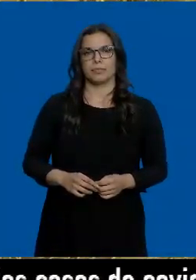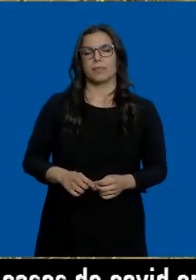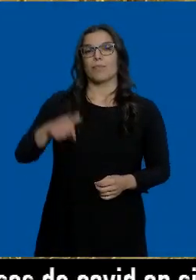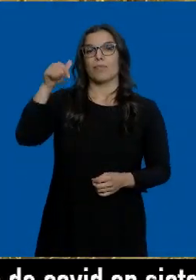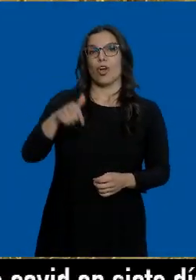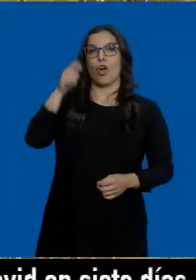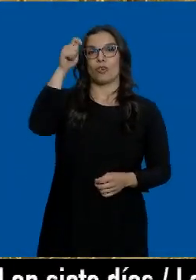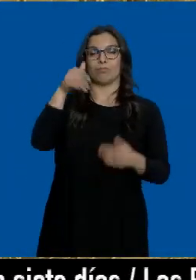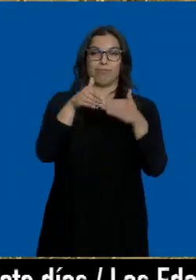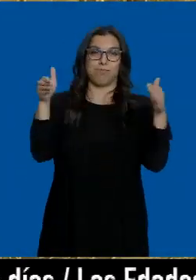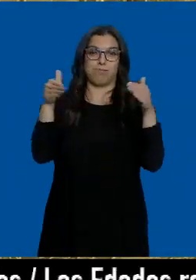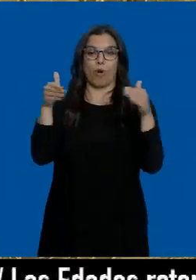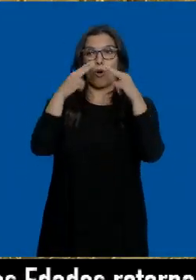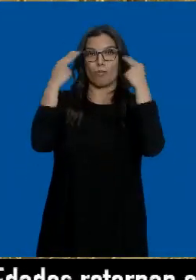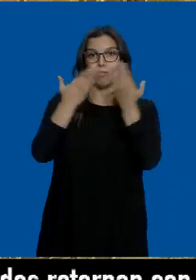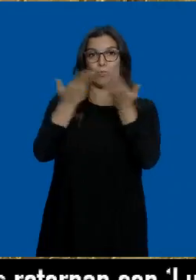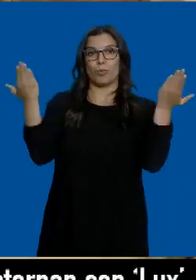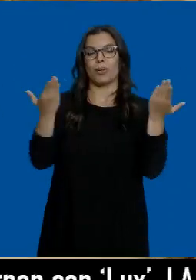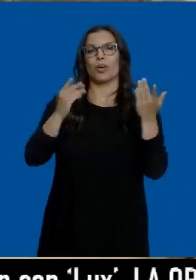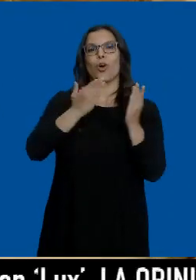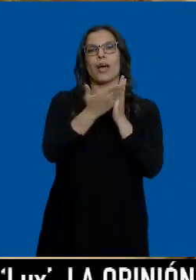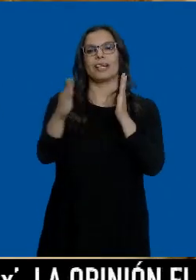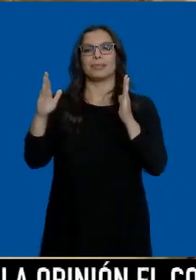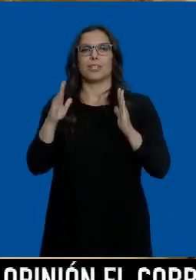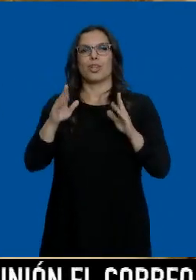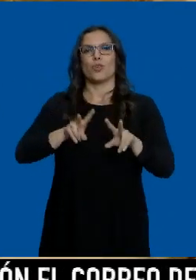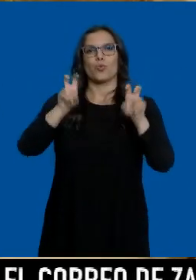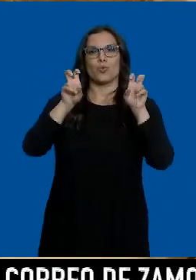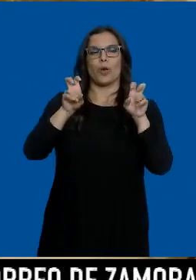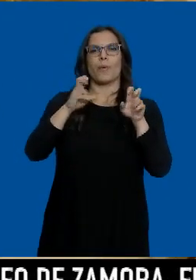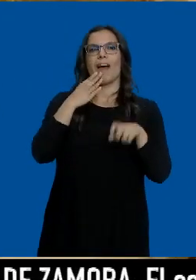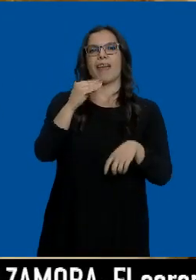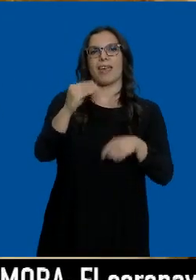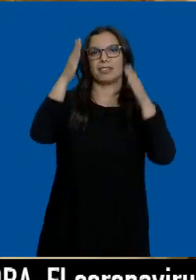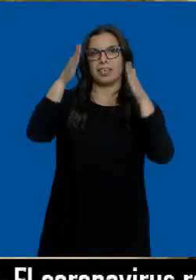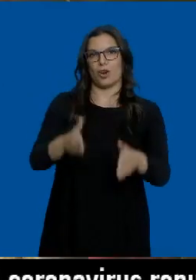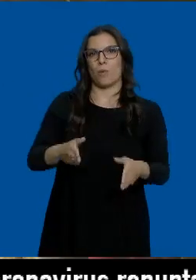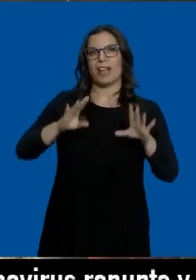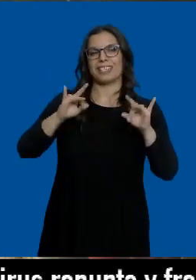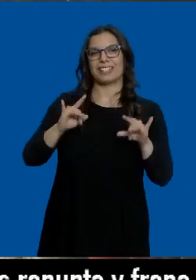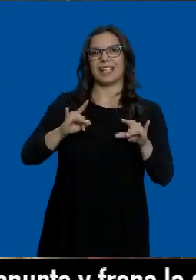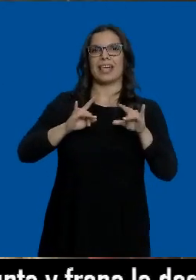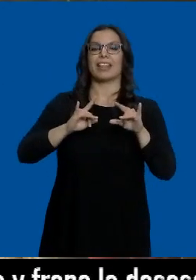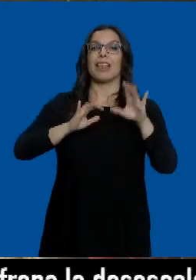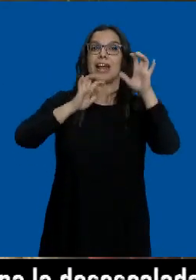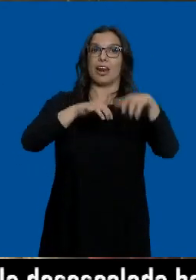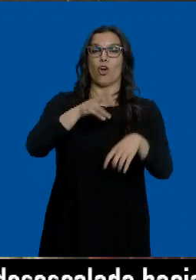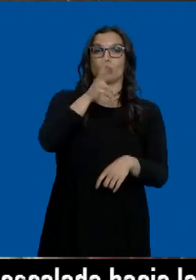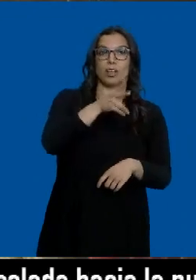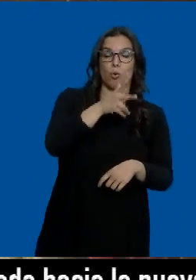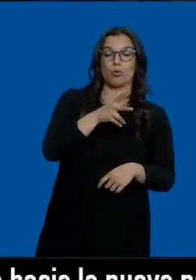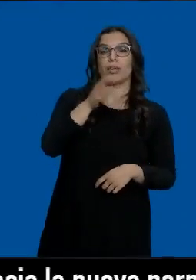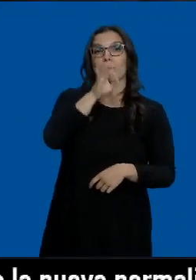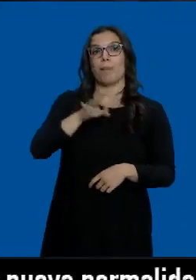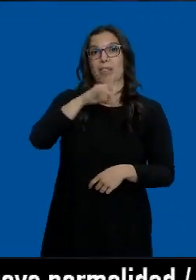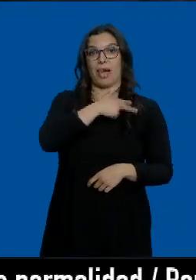Hoy abre sus puertas al público LUX, la nueva edición de las Edades del Hombre, con sede en la localidad leonesa de Sahagún, la